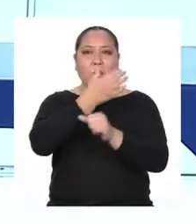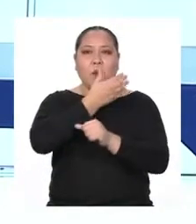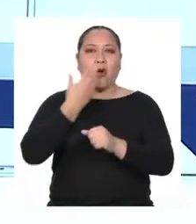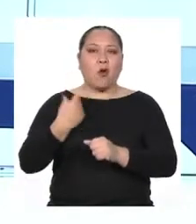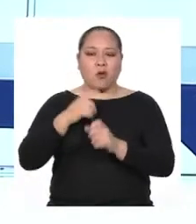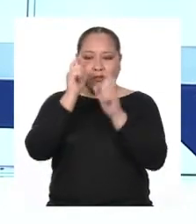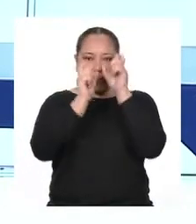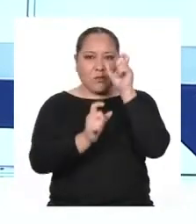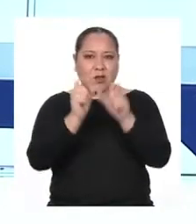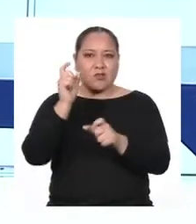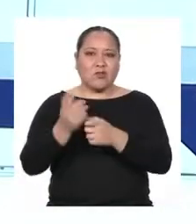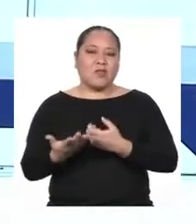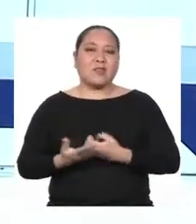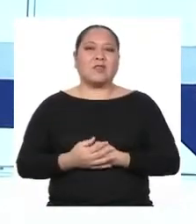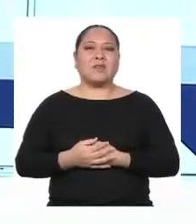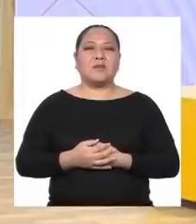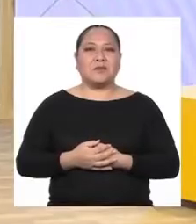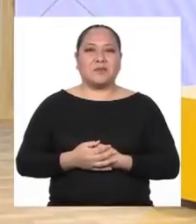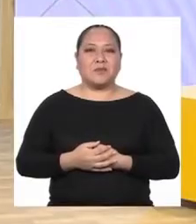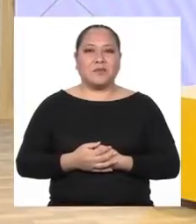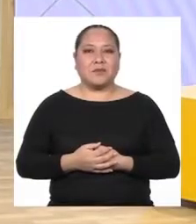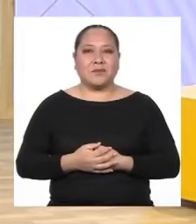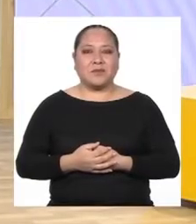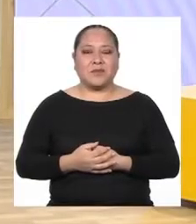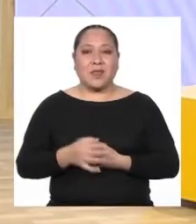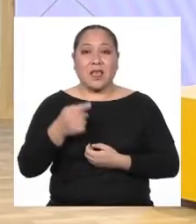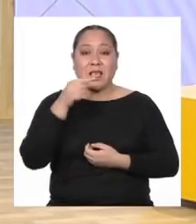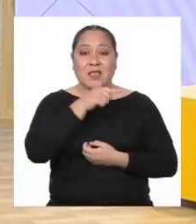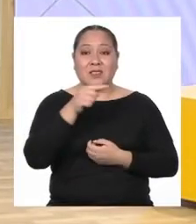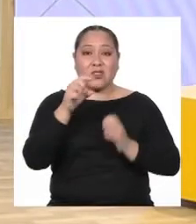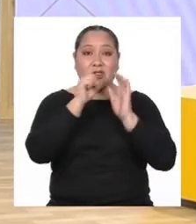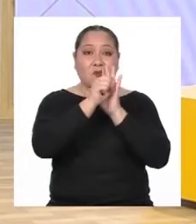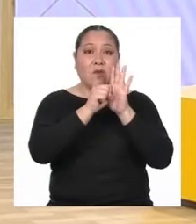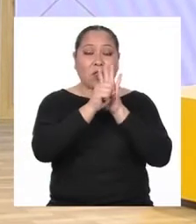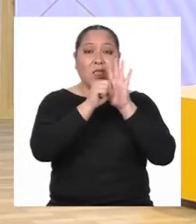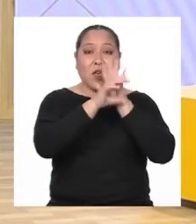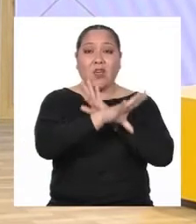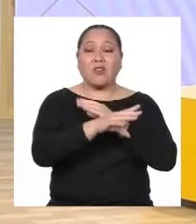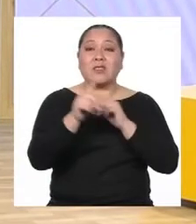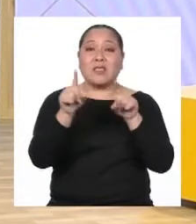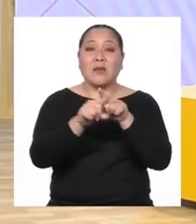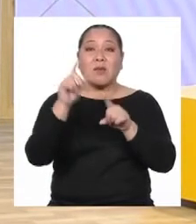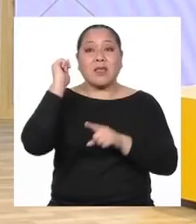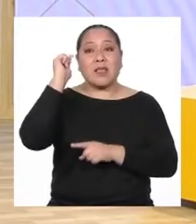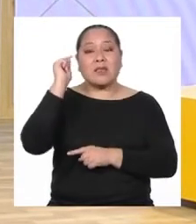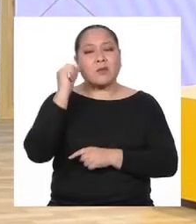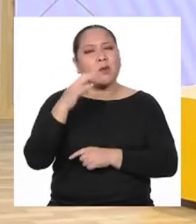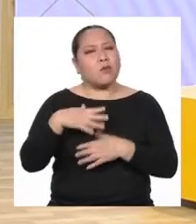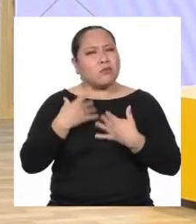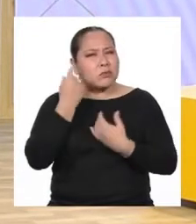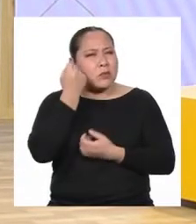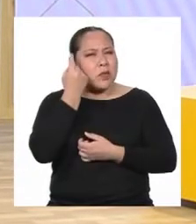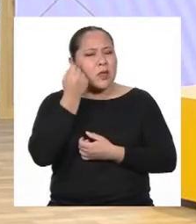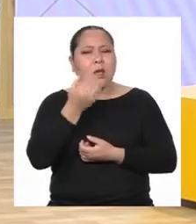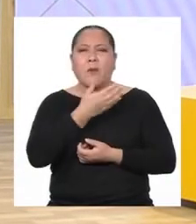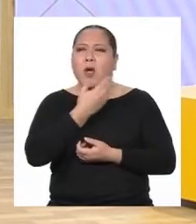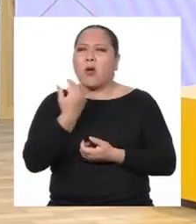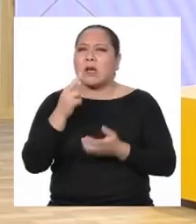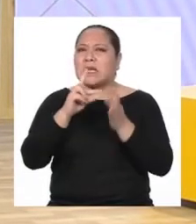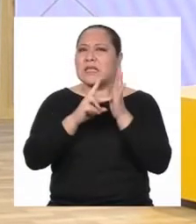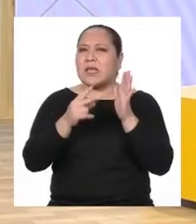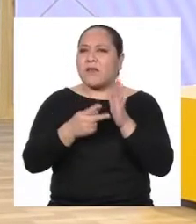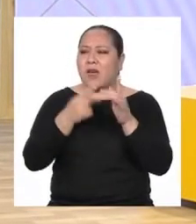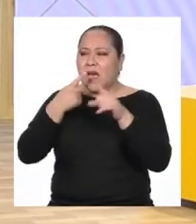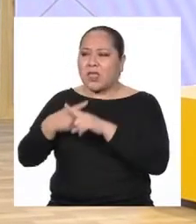ciudadanas y ciudadanos A partir de videos y de los testimonios Hemos podido entender mejor Qué significa la